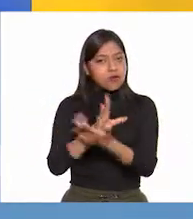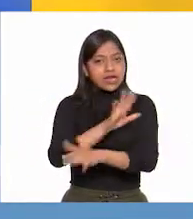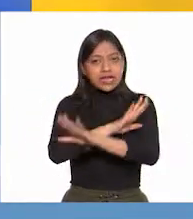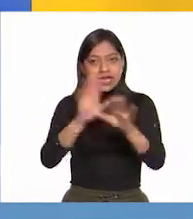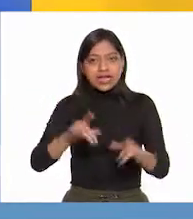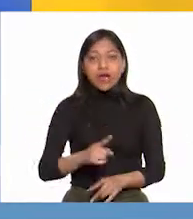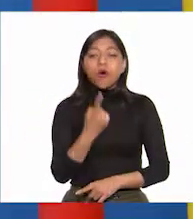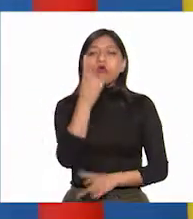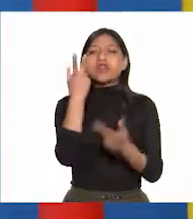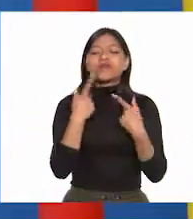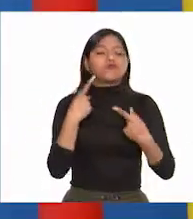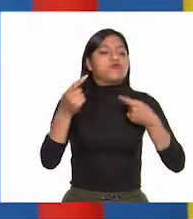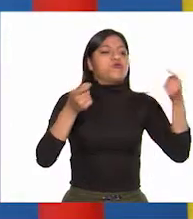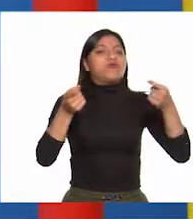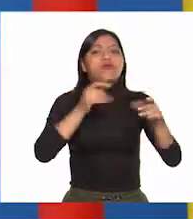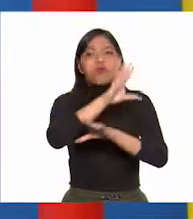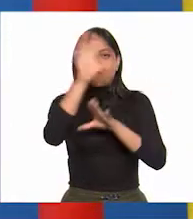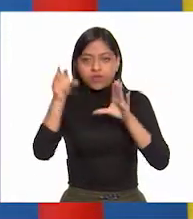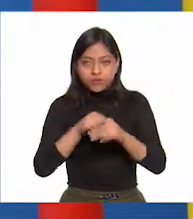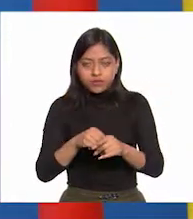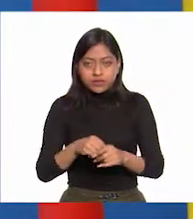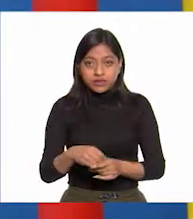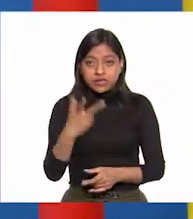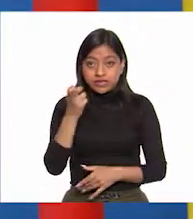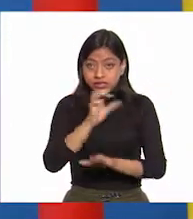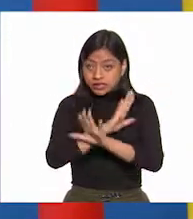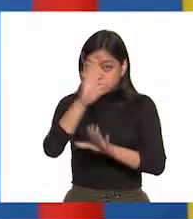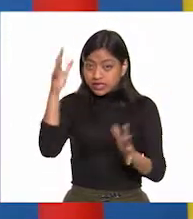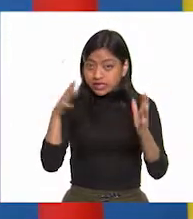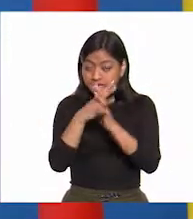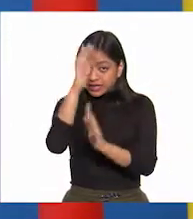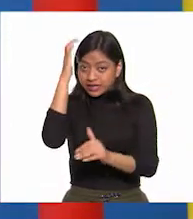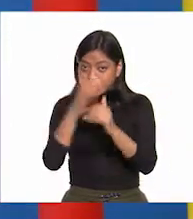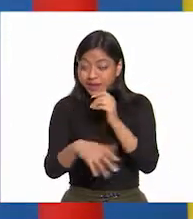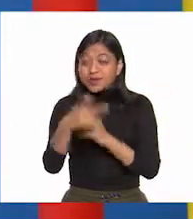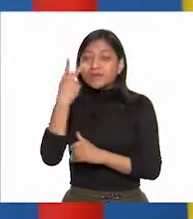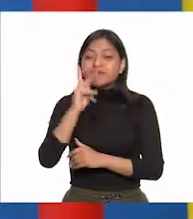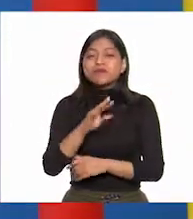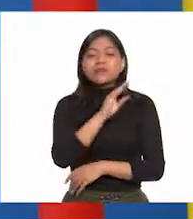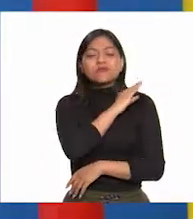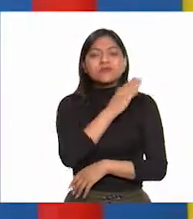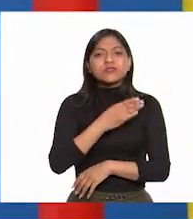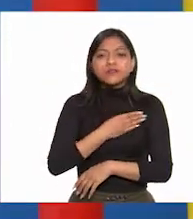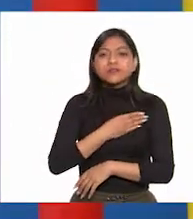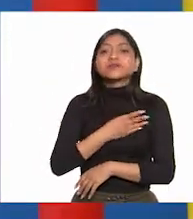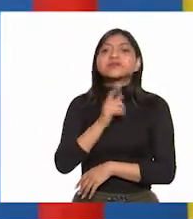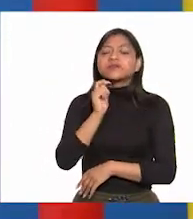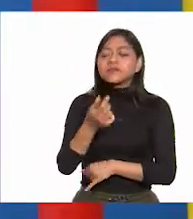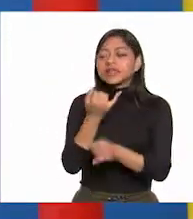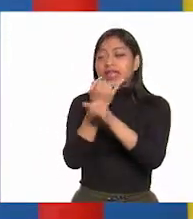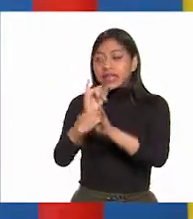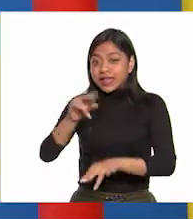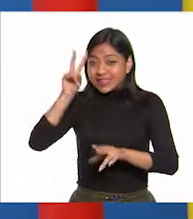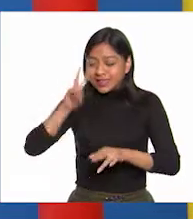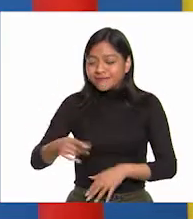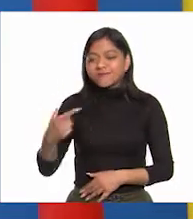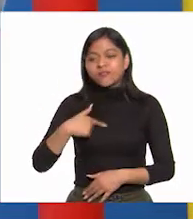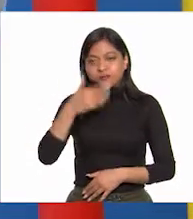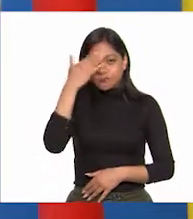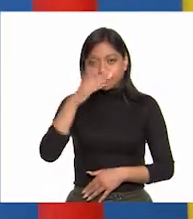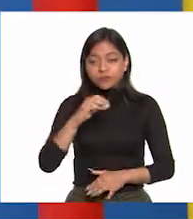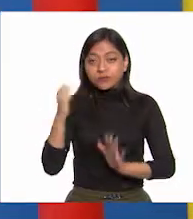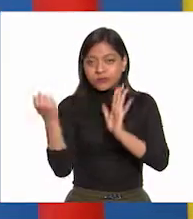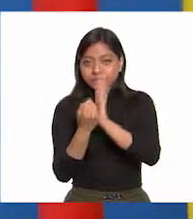gobierno. Y es así como terminó la guerra. Sin embargo, España no reconocería la independencia de Nueva España